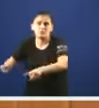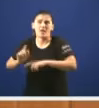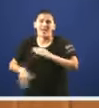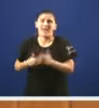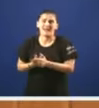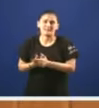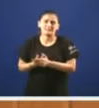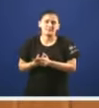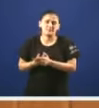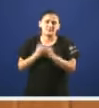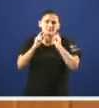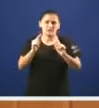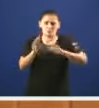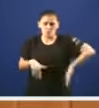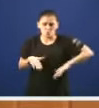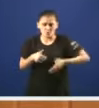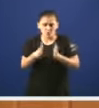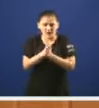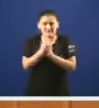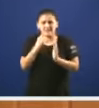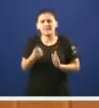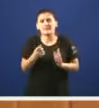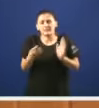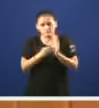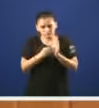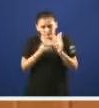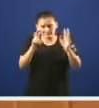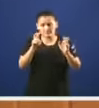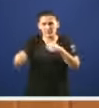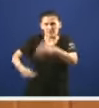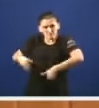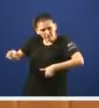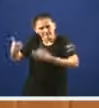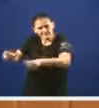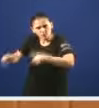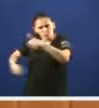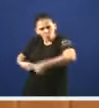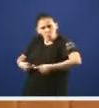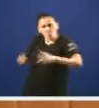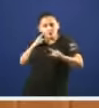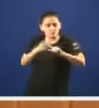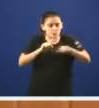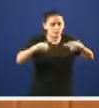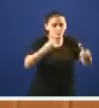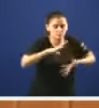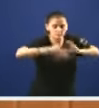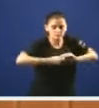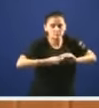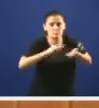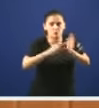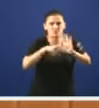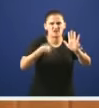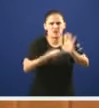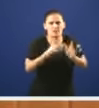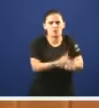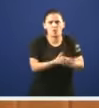no caso das últimas actas se recollen todas as demandas do sector para incluílas nese proxecto de lei do